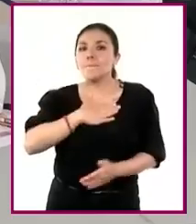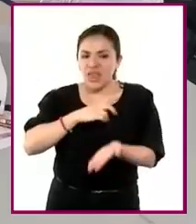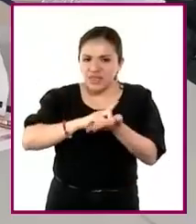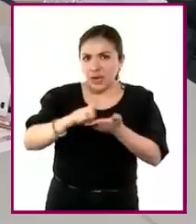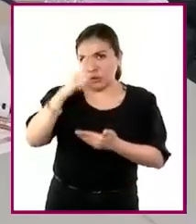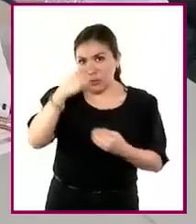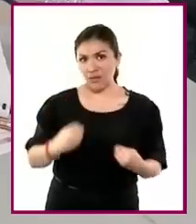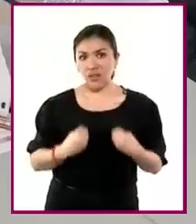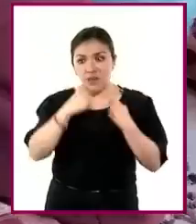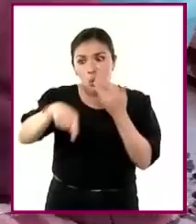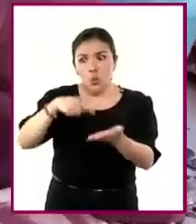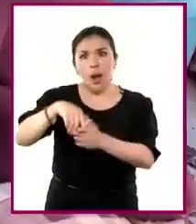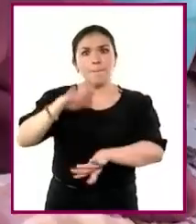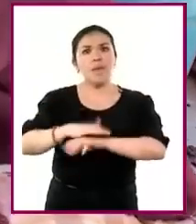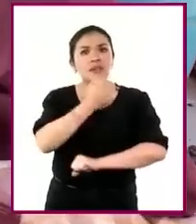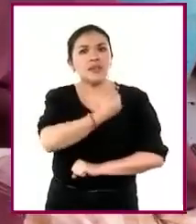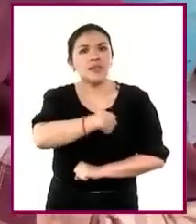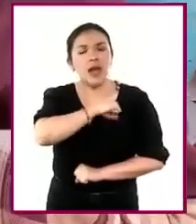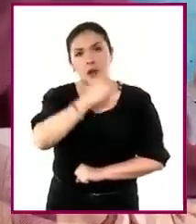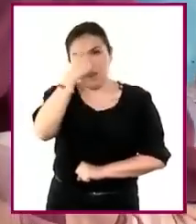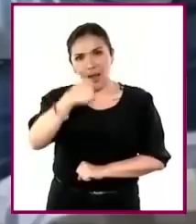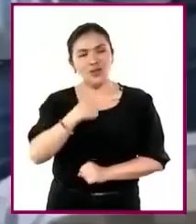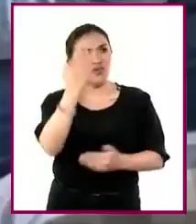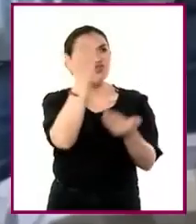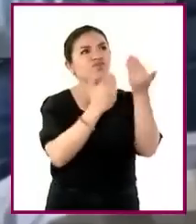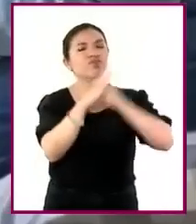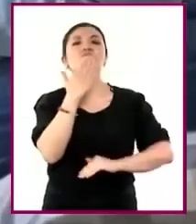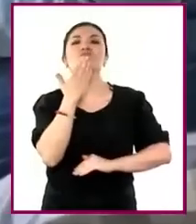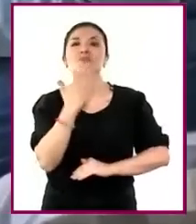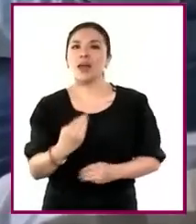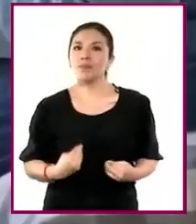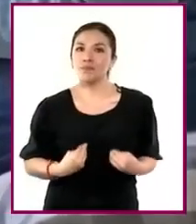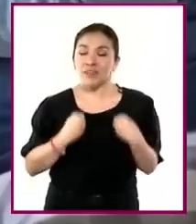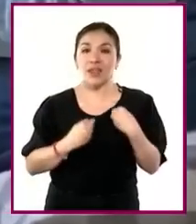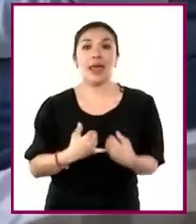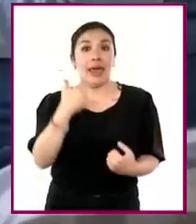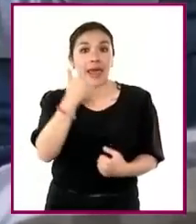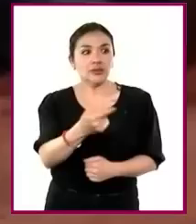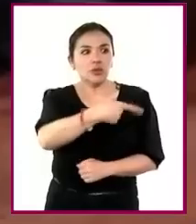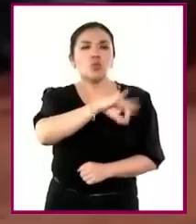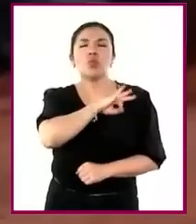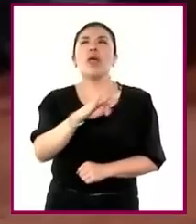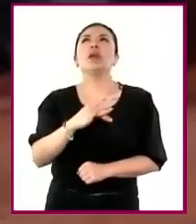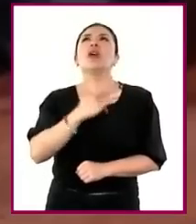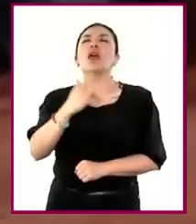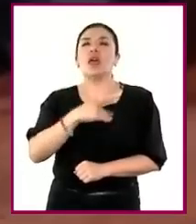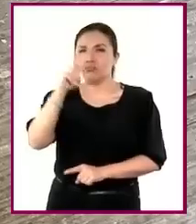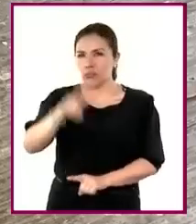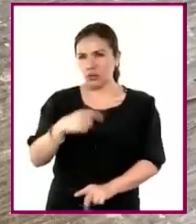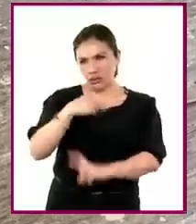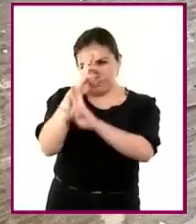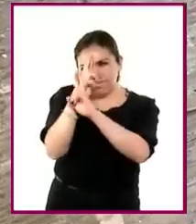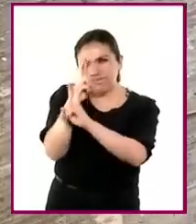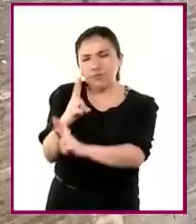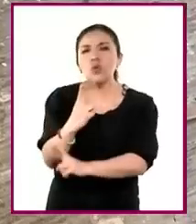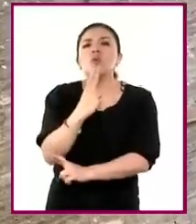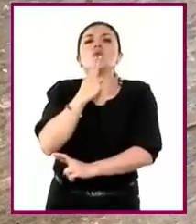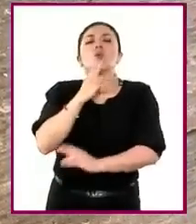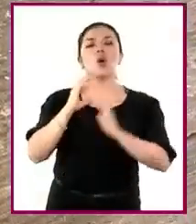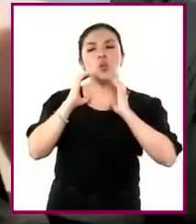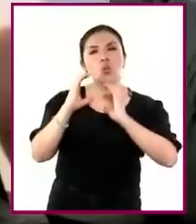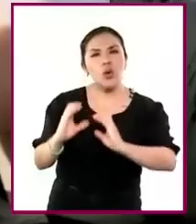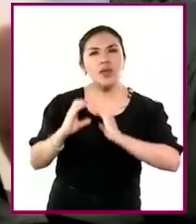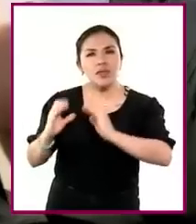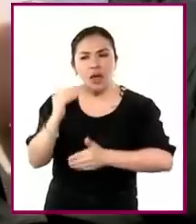derecho a un ambiente sano, adecuado para su desarrollo y bienestar y se comprometan a respetarlos,